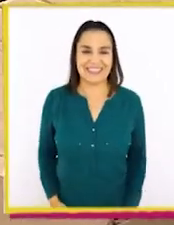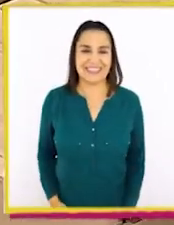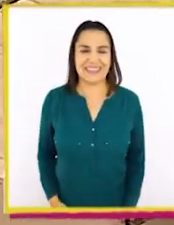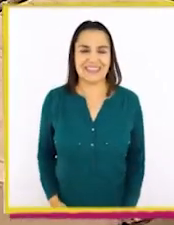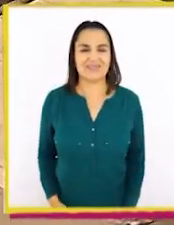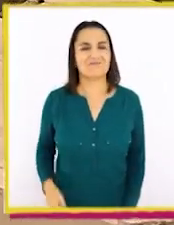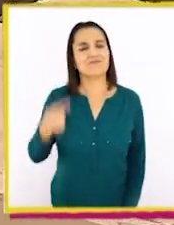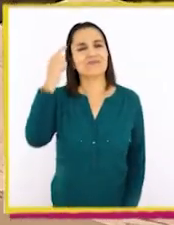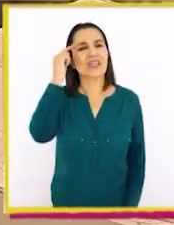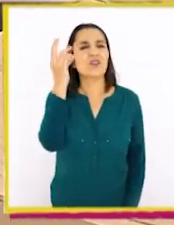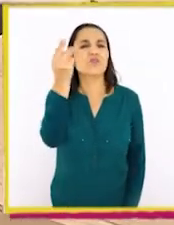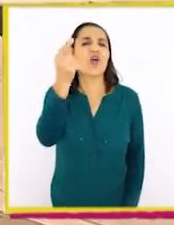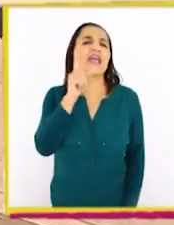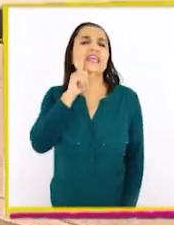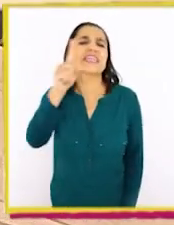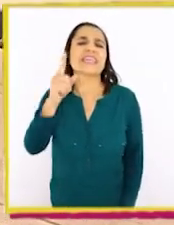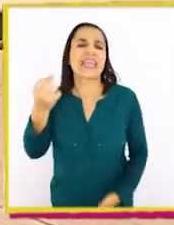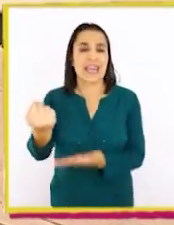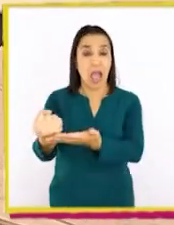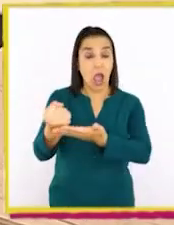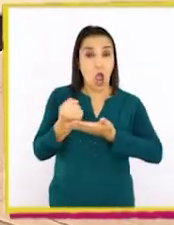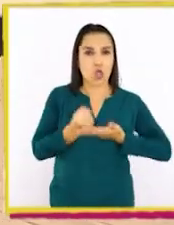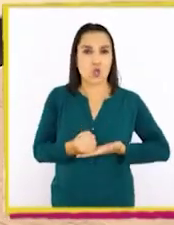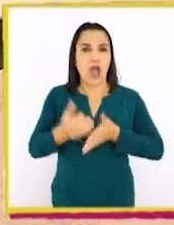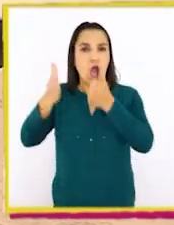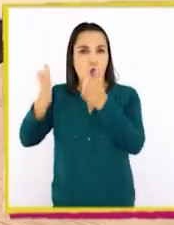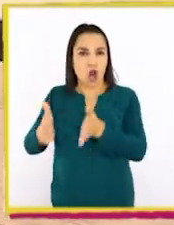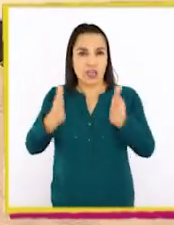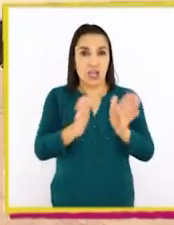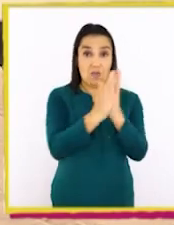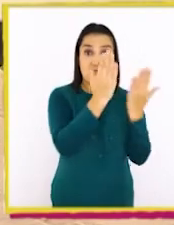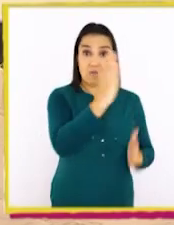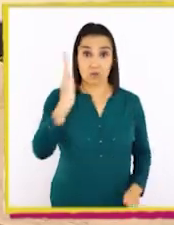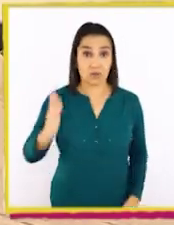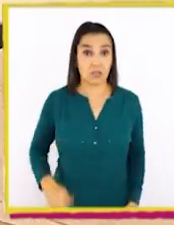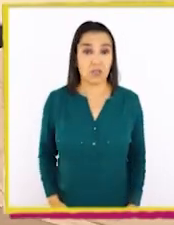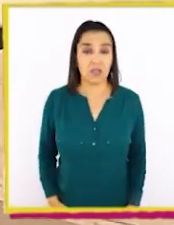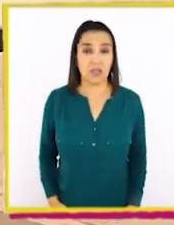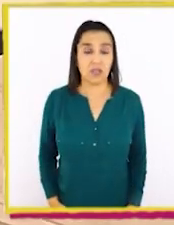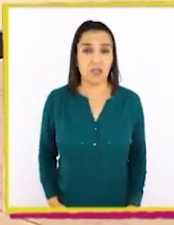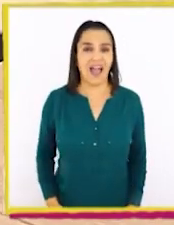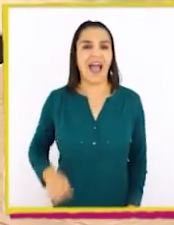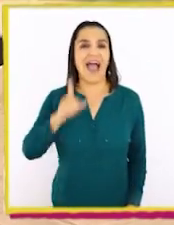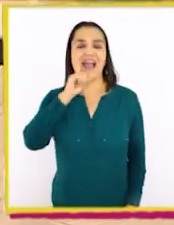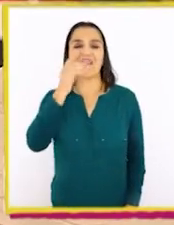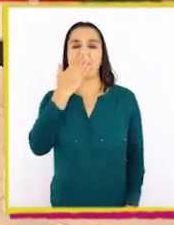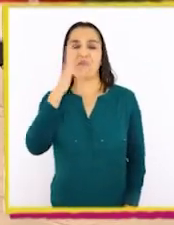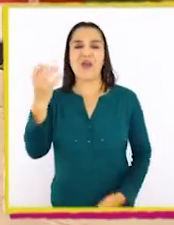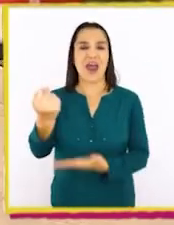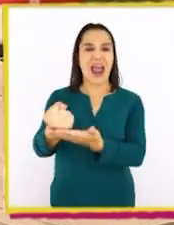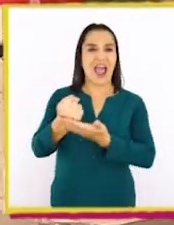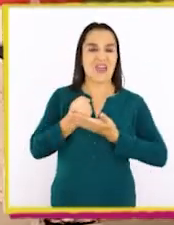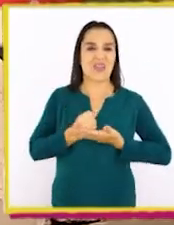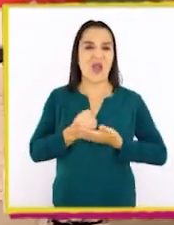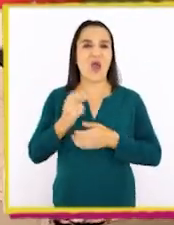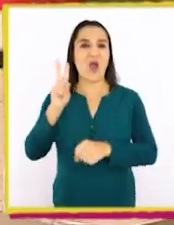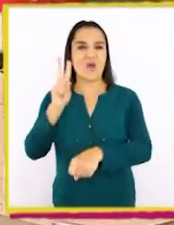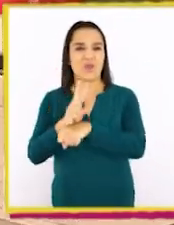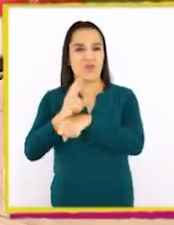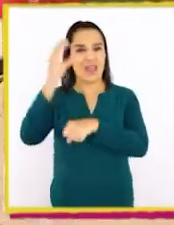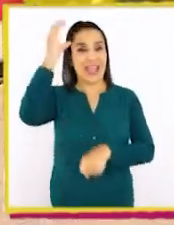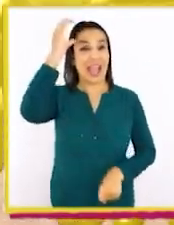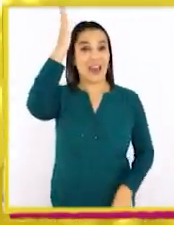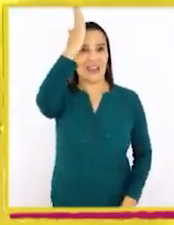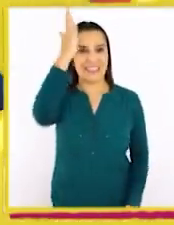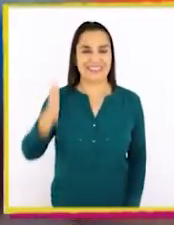¿se les ocurre quién podría ayudarnos para organizarla? ¿Quién mejor para ayudarnos que la profe